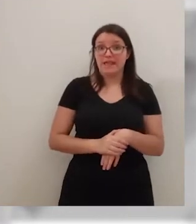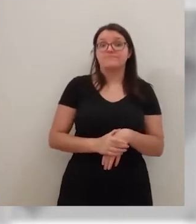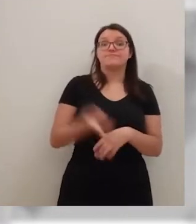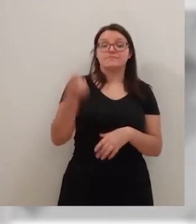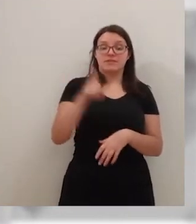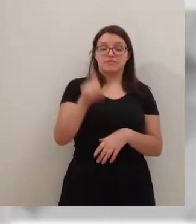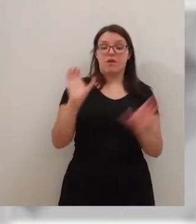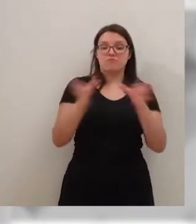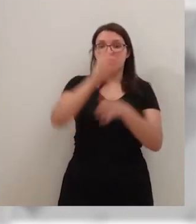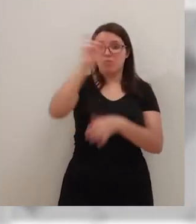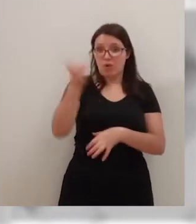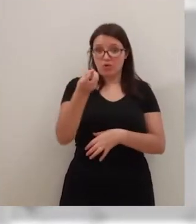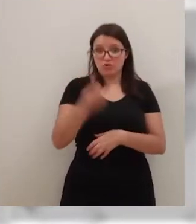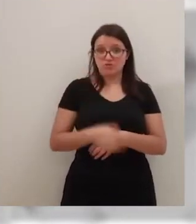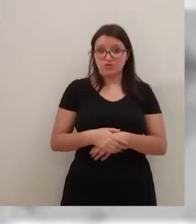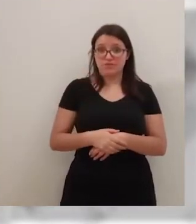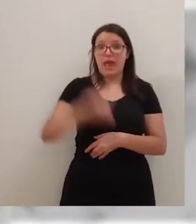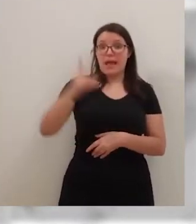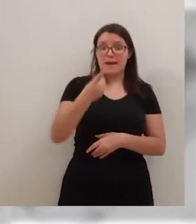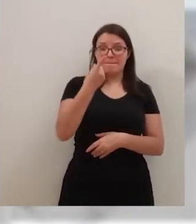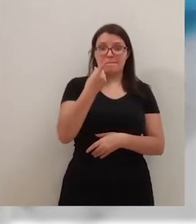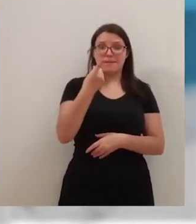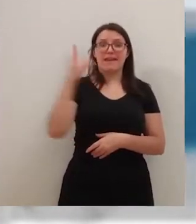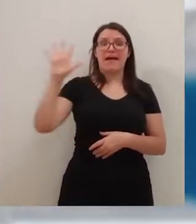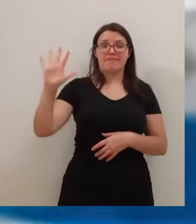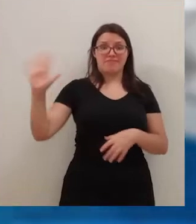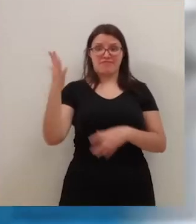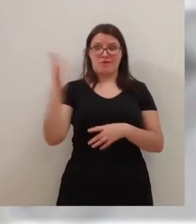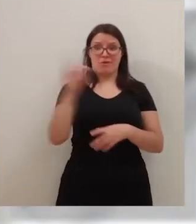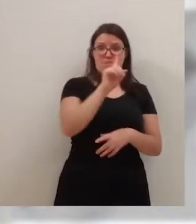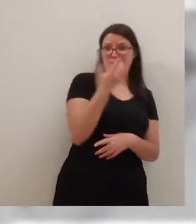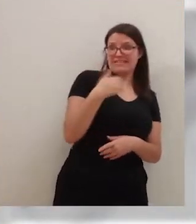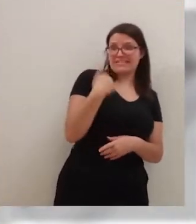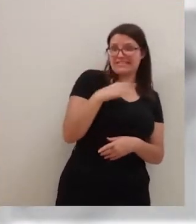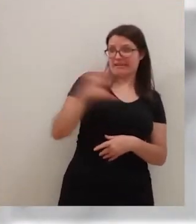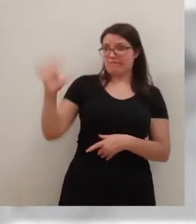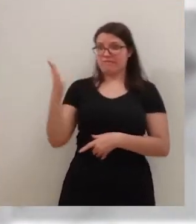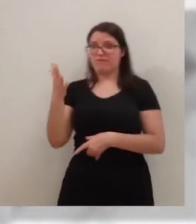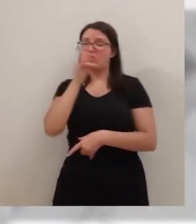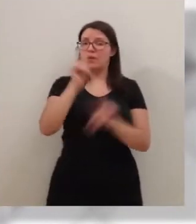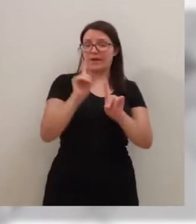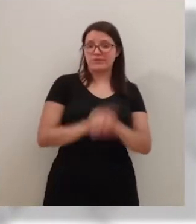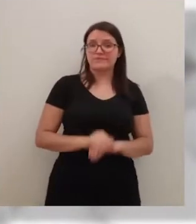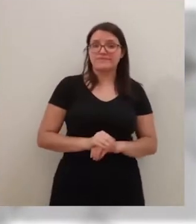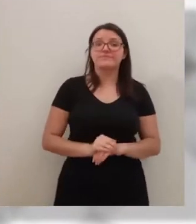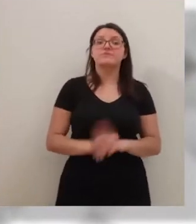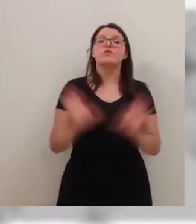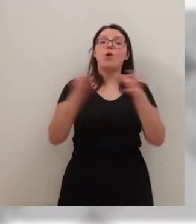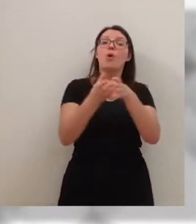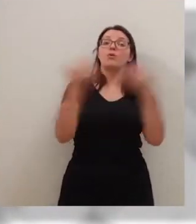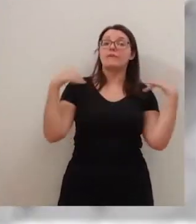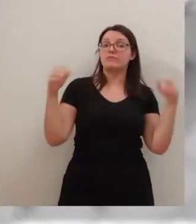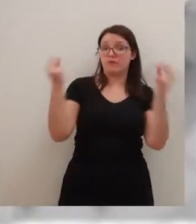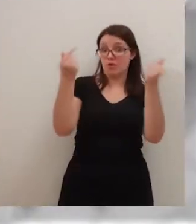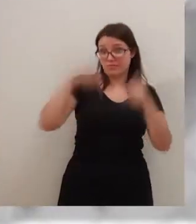Campins, que llega hoy a Logroño, se ha completado la primera de las cinco sesiones que tiene por delante la Unión Deportiva Logroñés esta